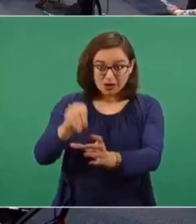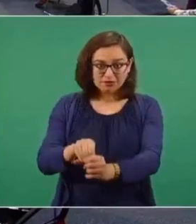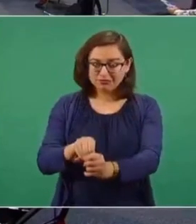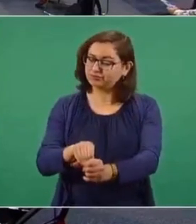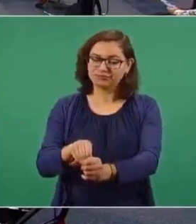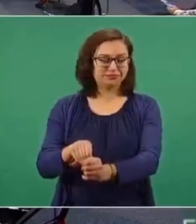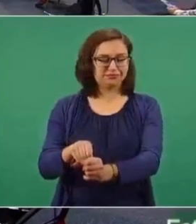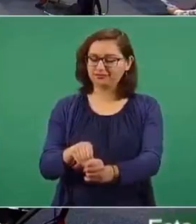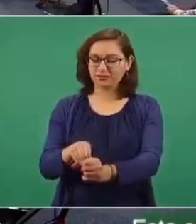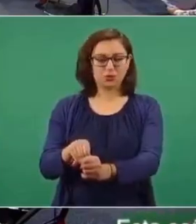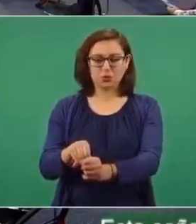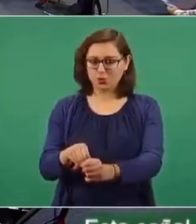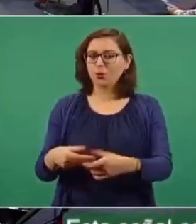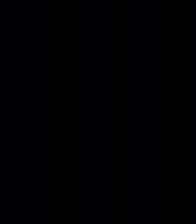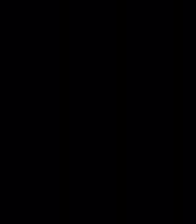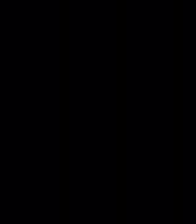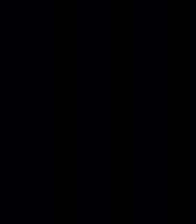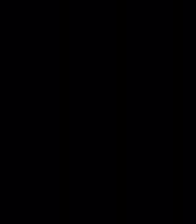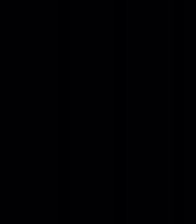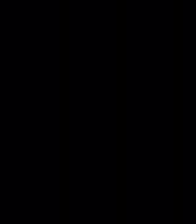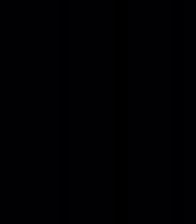es abajo.